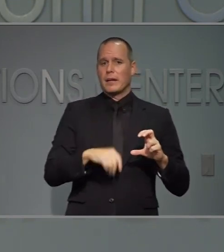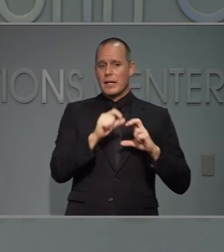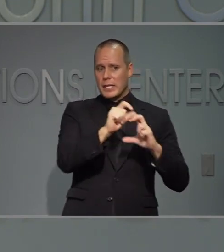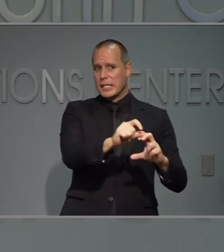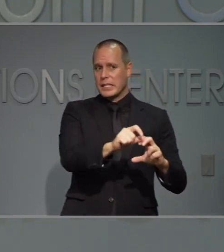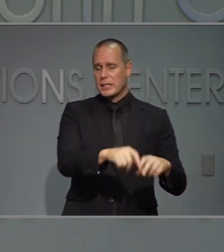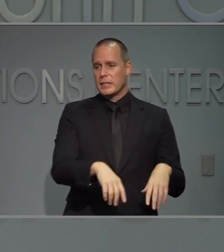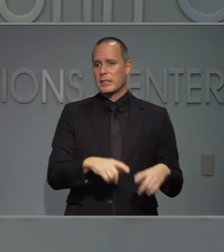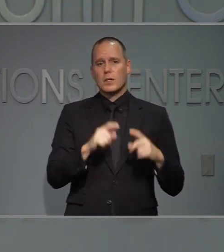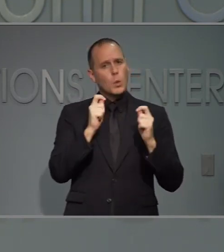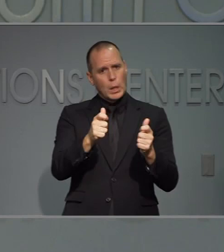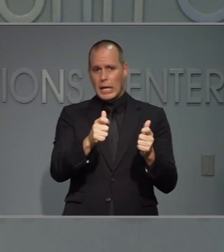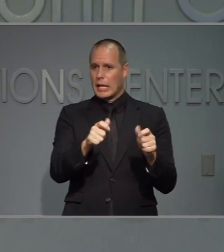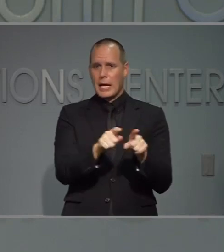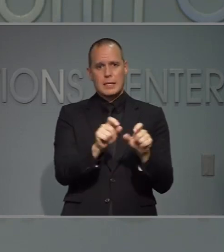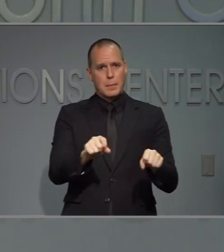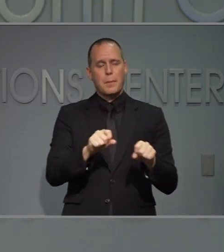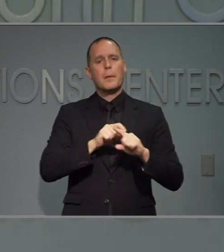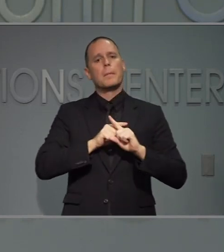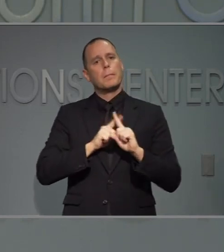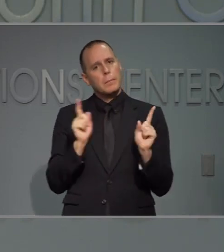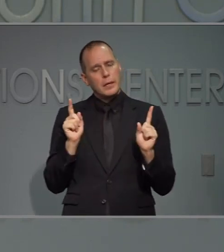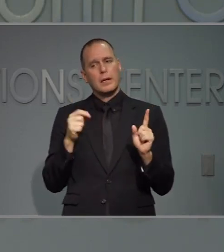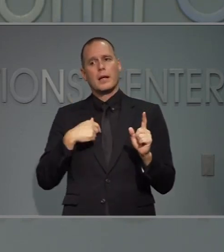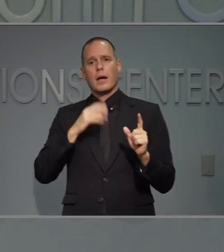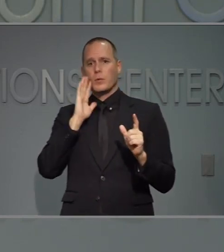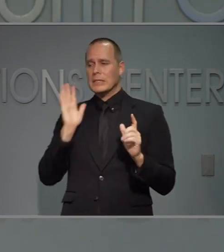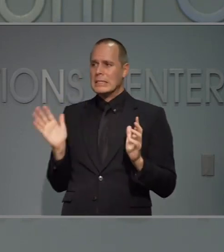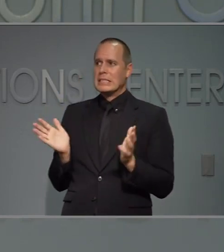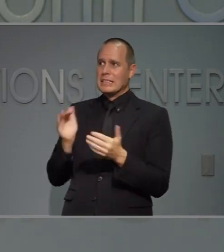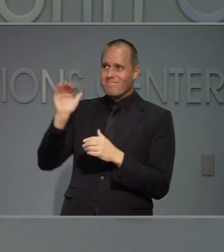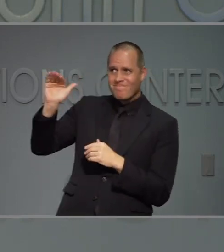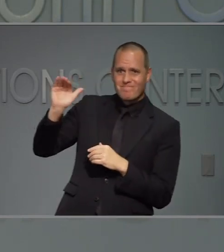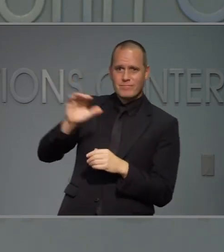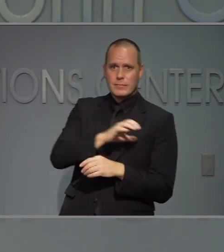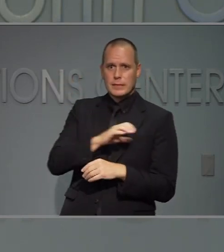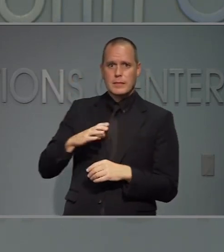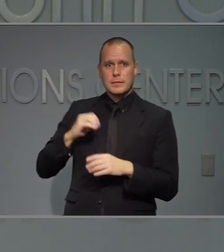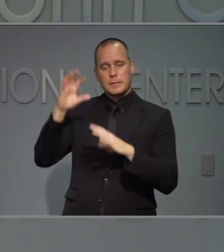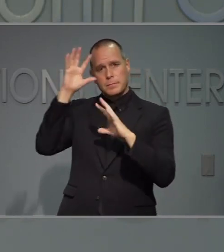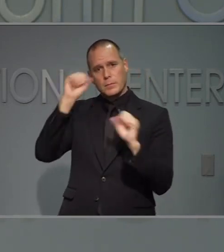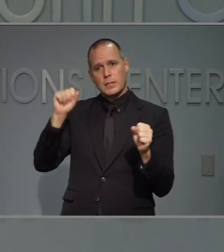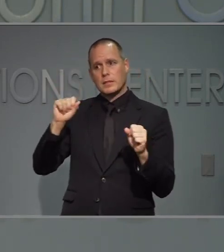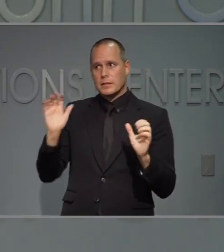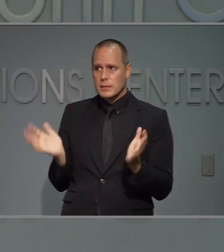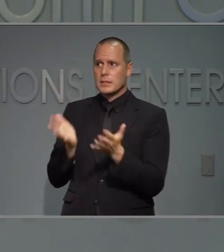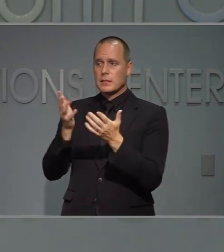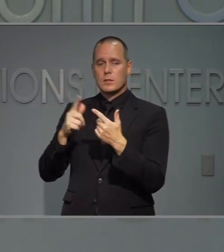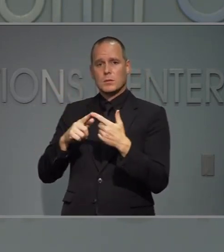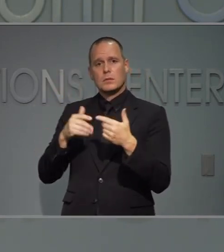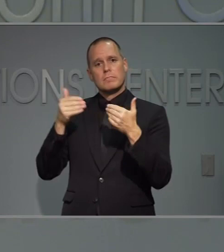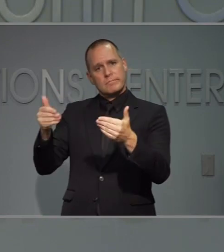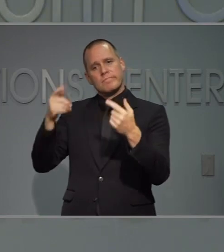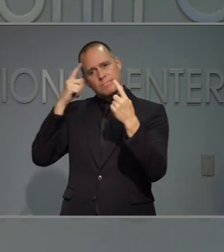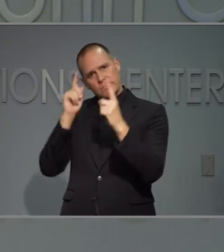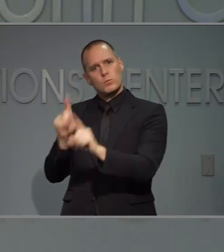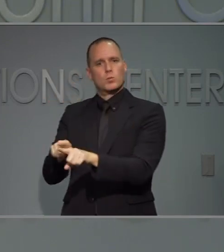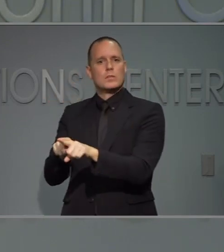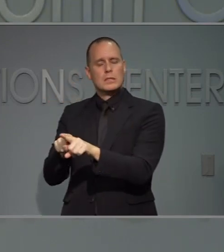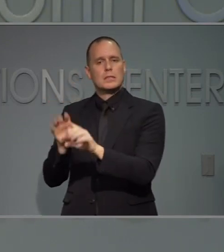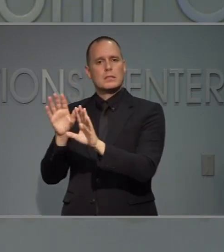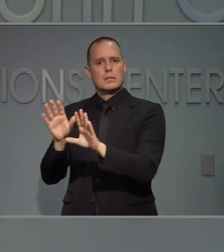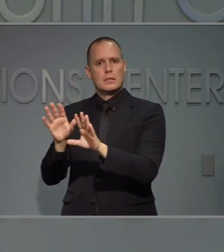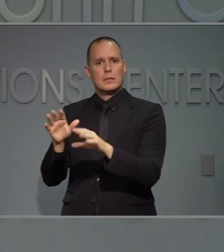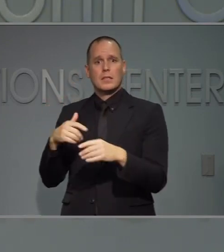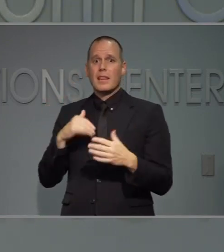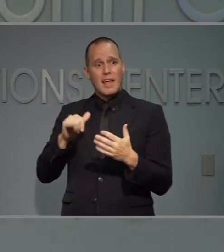Lo más pronto que podamos hacerlo, pero voy a continuar enfatizándole al congreso y al presidente la importancia de que